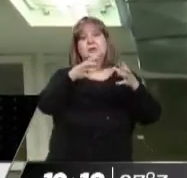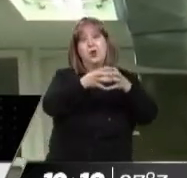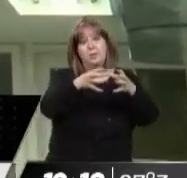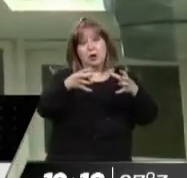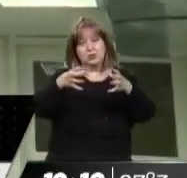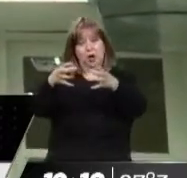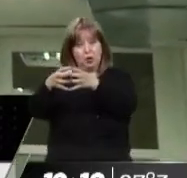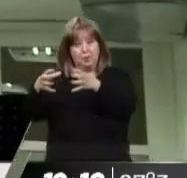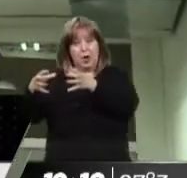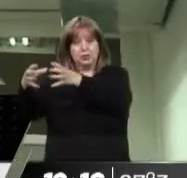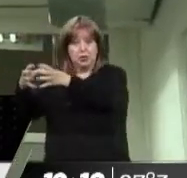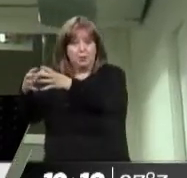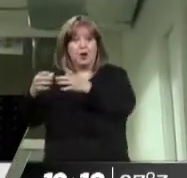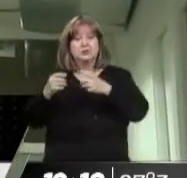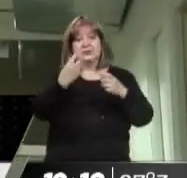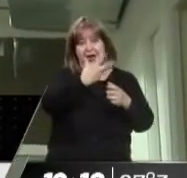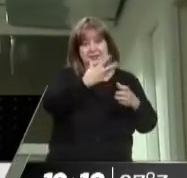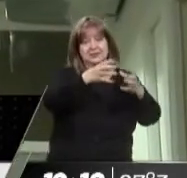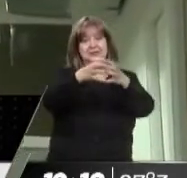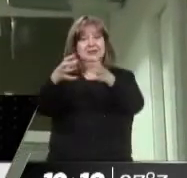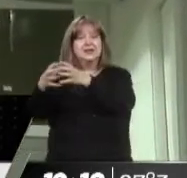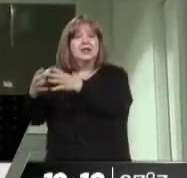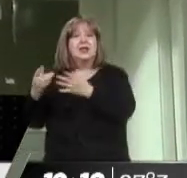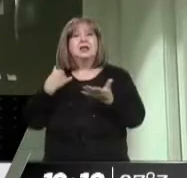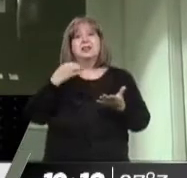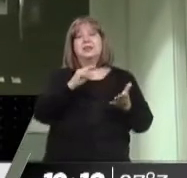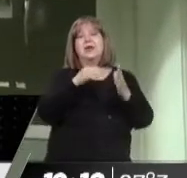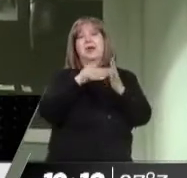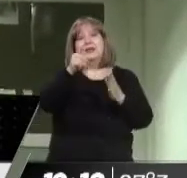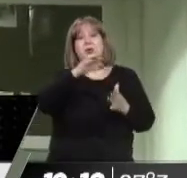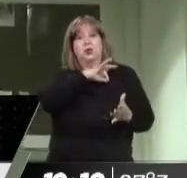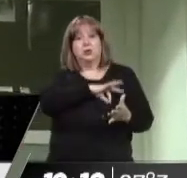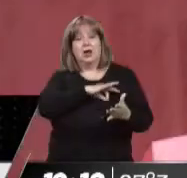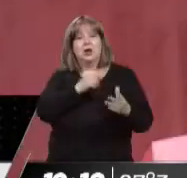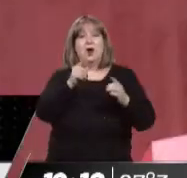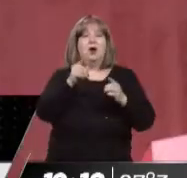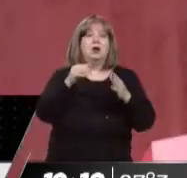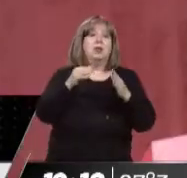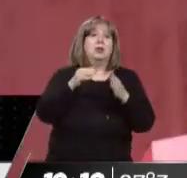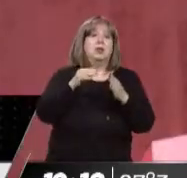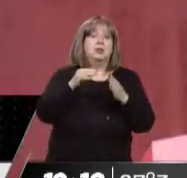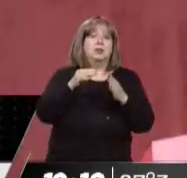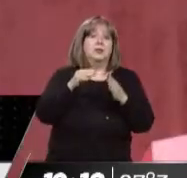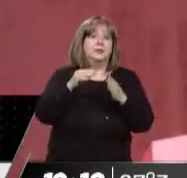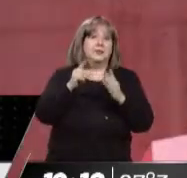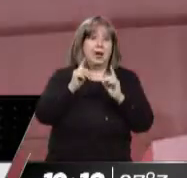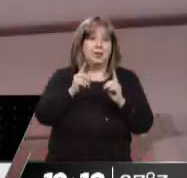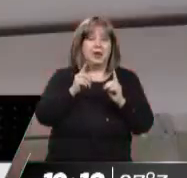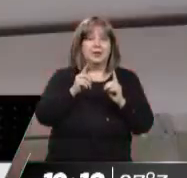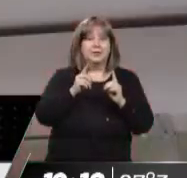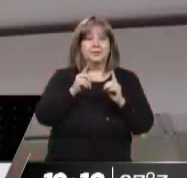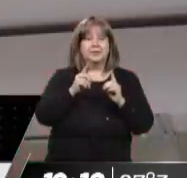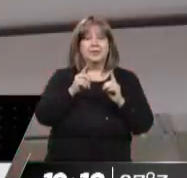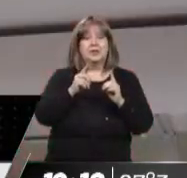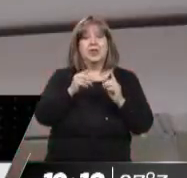Según por incremento inflacionario, retiro de subsidios o aumento de los cargos provinciales, por